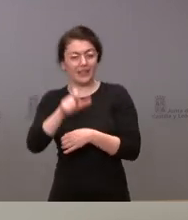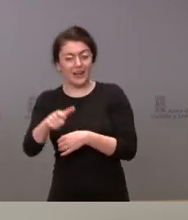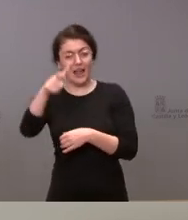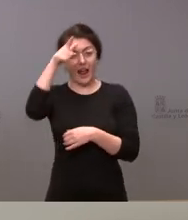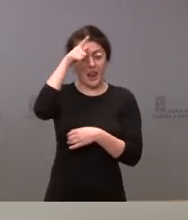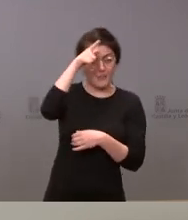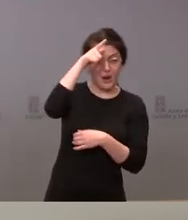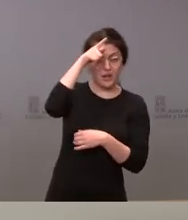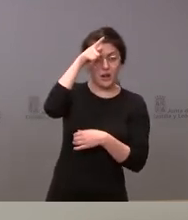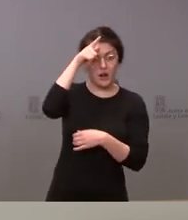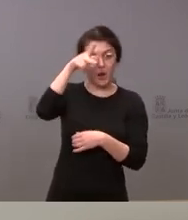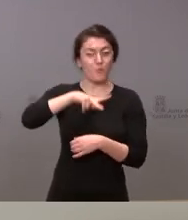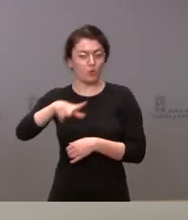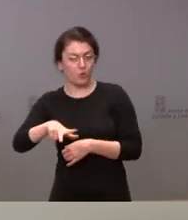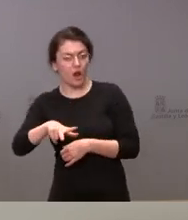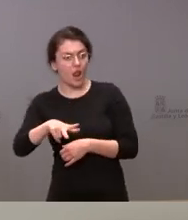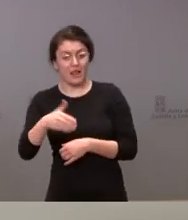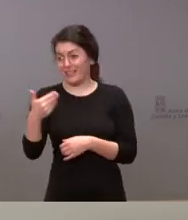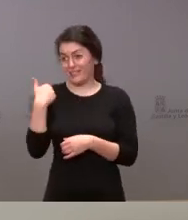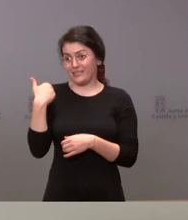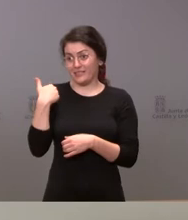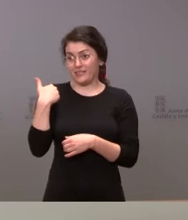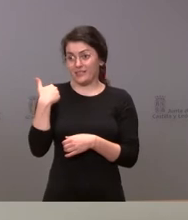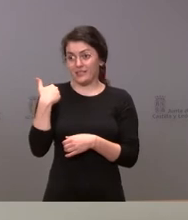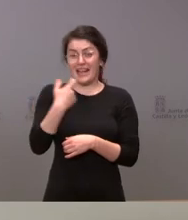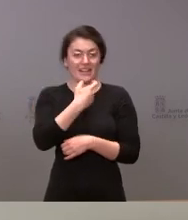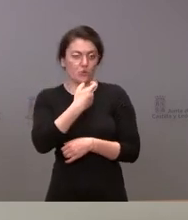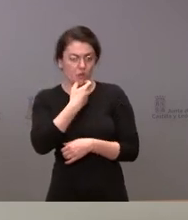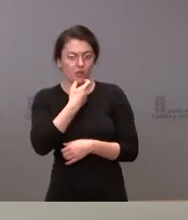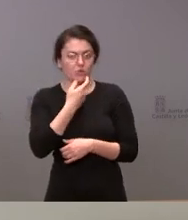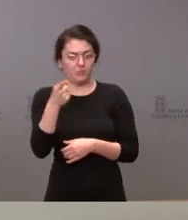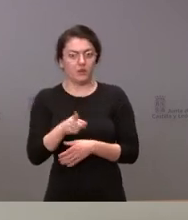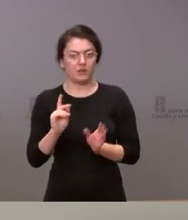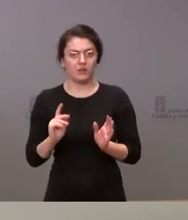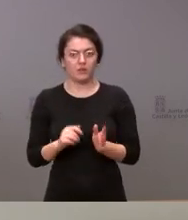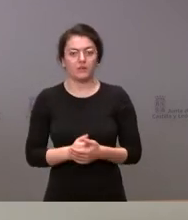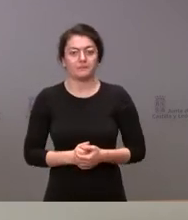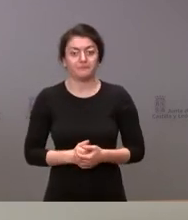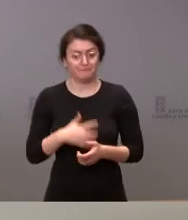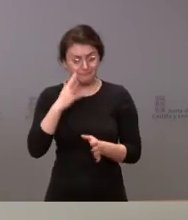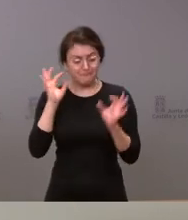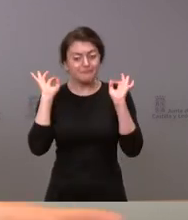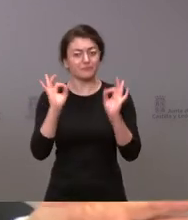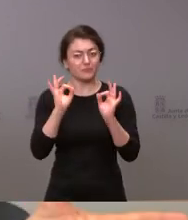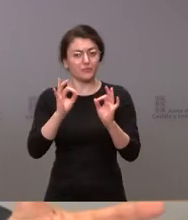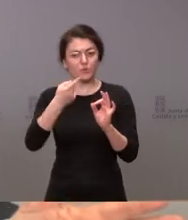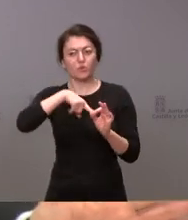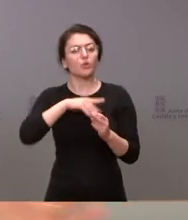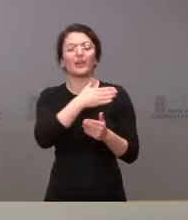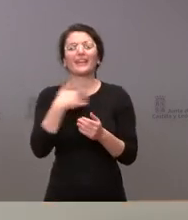Portugal y hasta hace poco el Reino Unido dentro de la Unión Europea lógicamente nuestra idea era diversificar